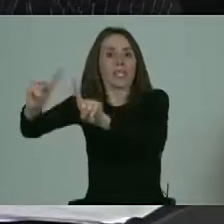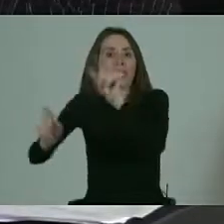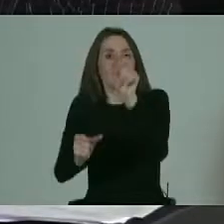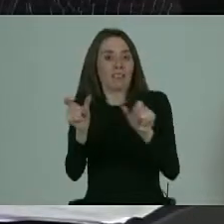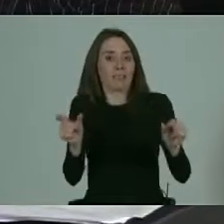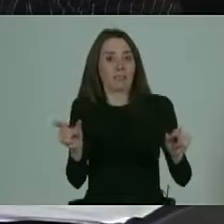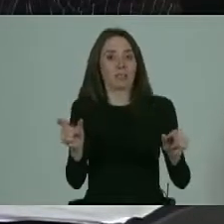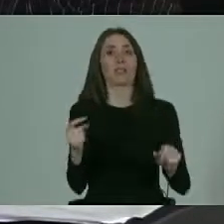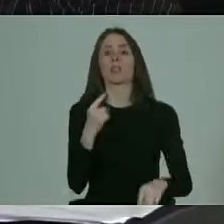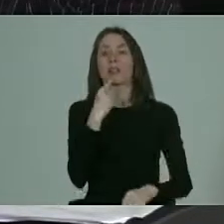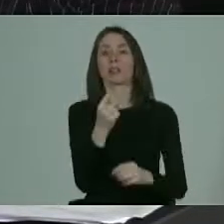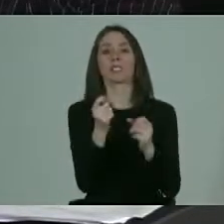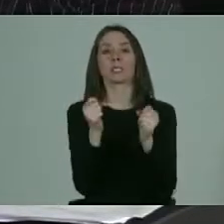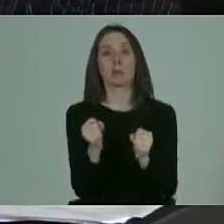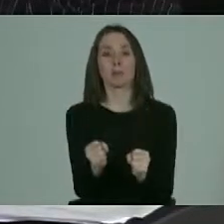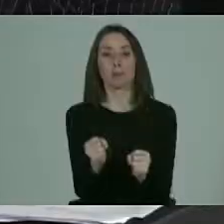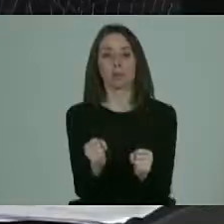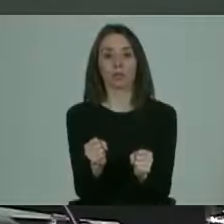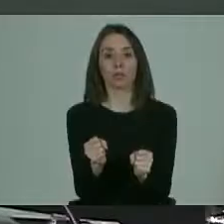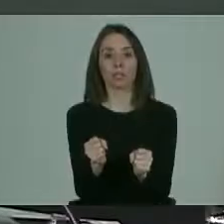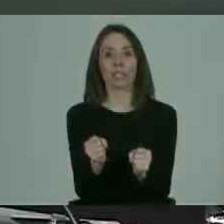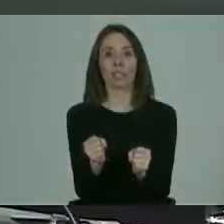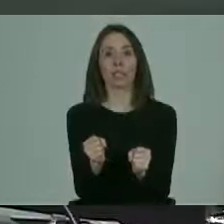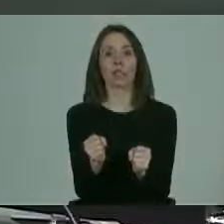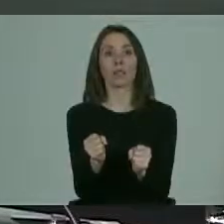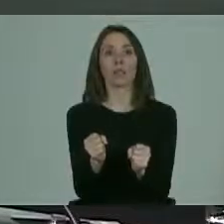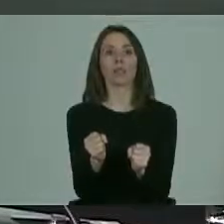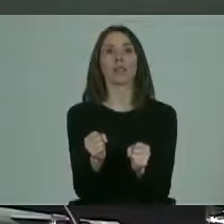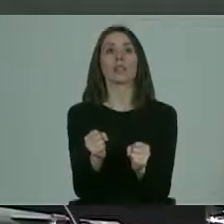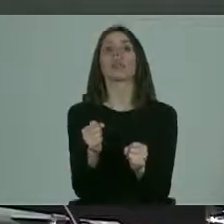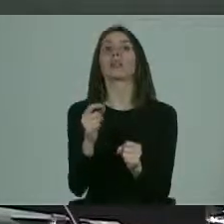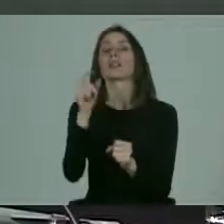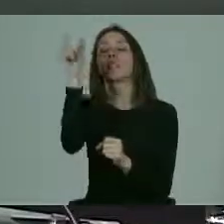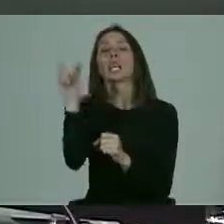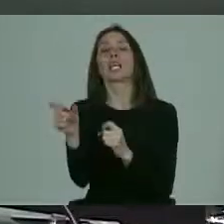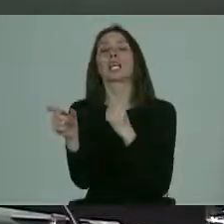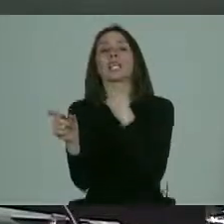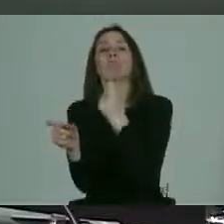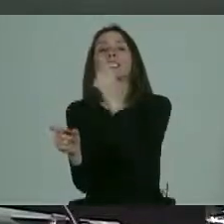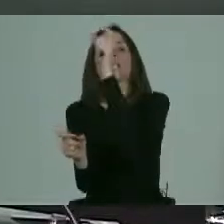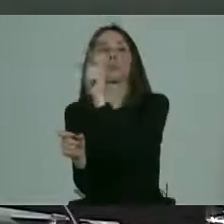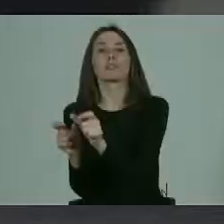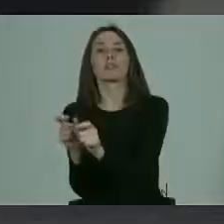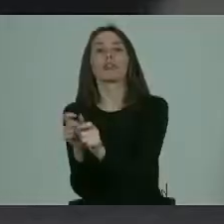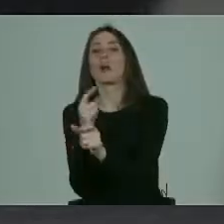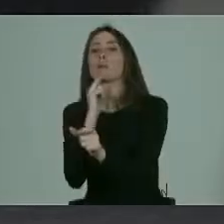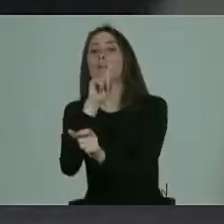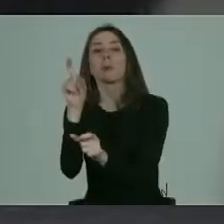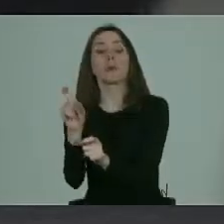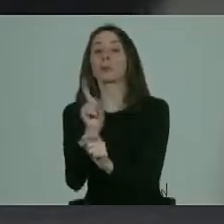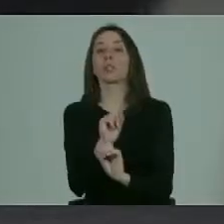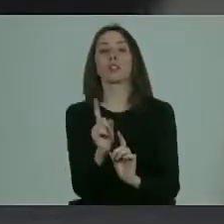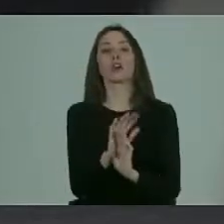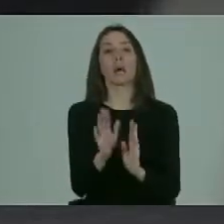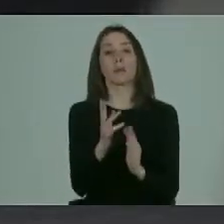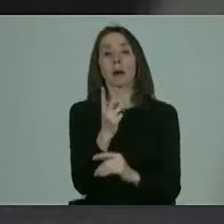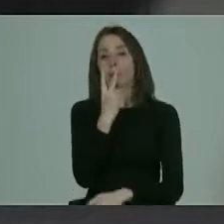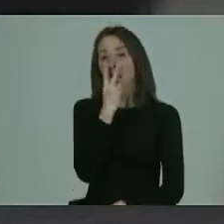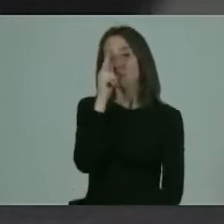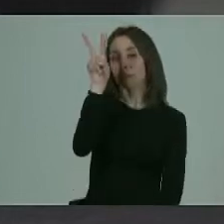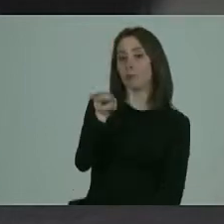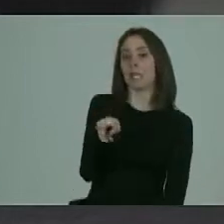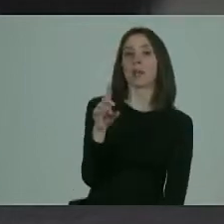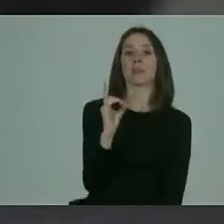Se hablaba de la posibilidad de escrutar la voluntad de la persona. Eso muchas veces no se hace, sencillamente se mira la